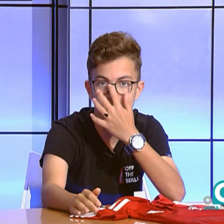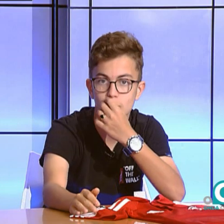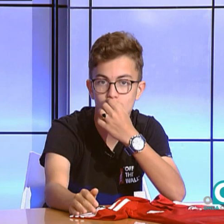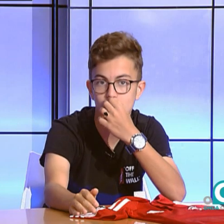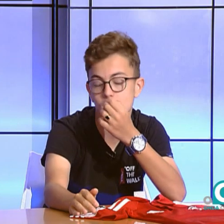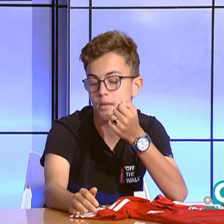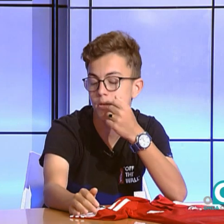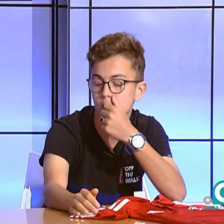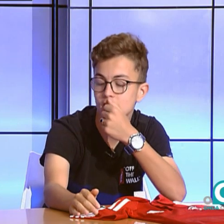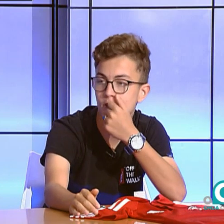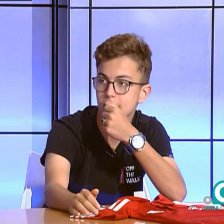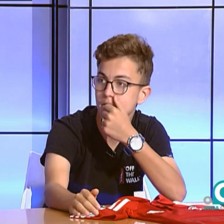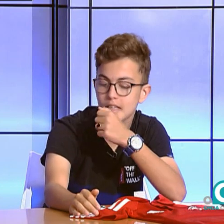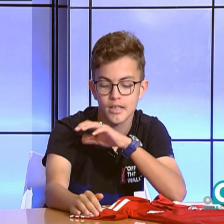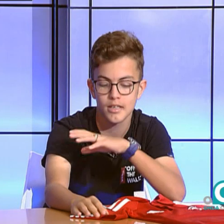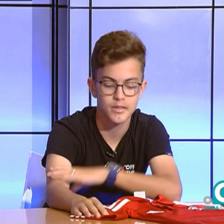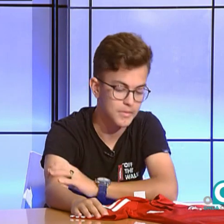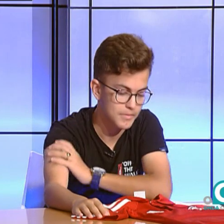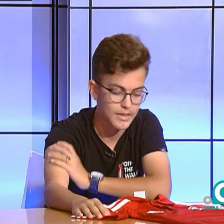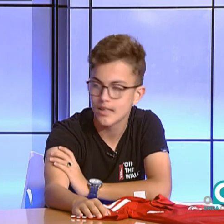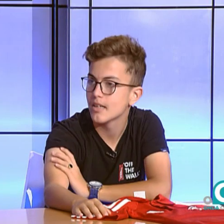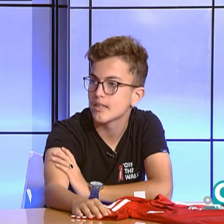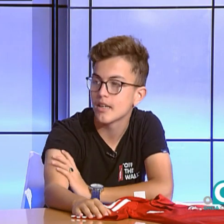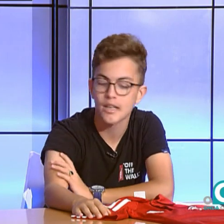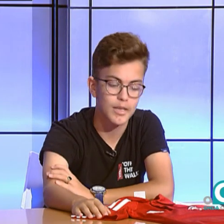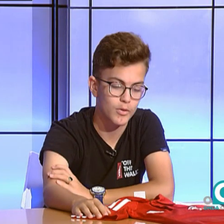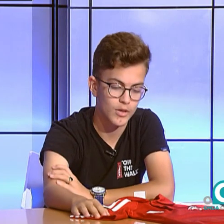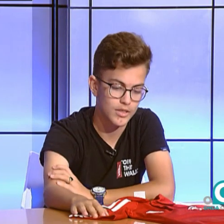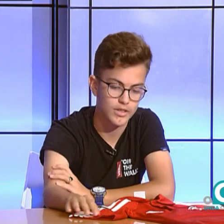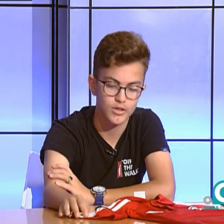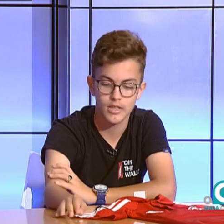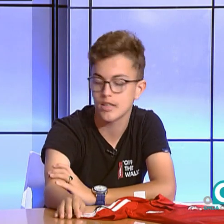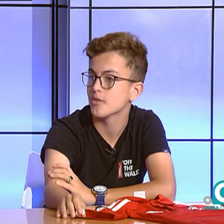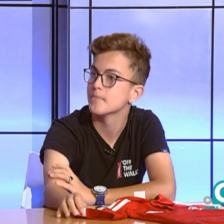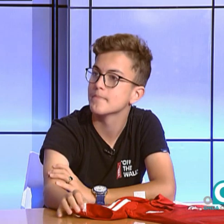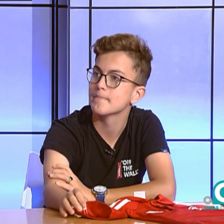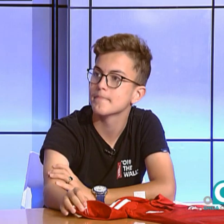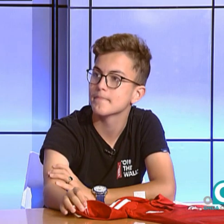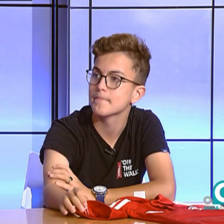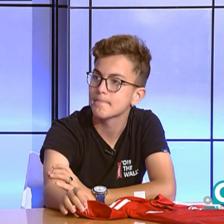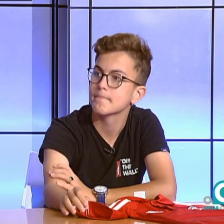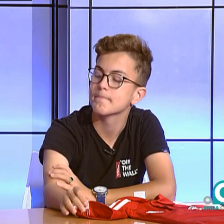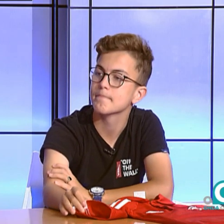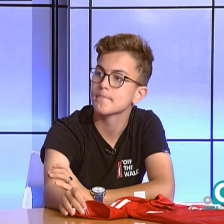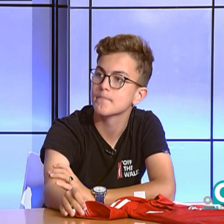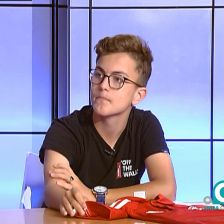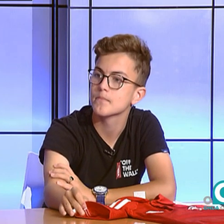y fútbol 11, pero ya no hay. Ya el equipo ha desistido, ya se ha ido. Ajá.